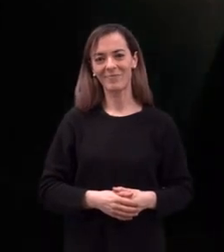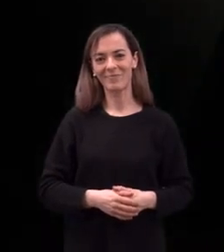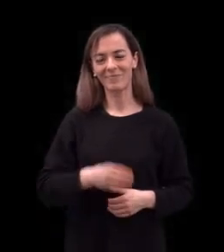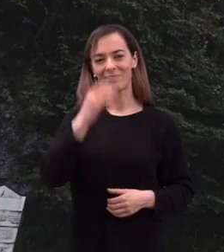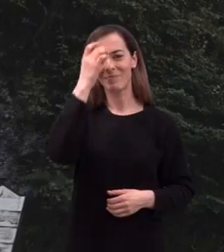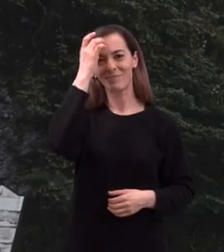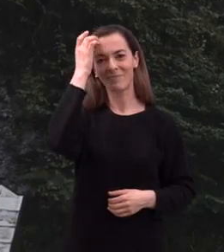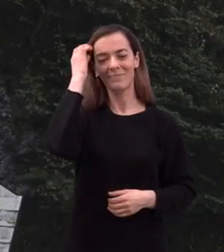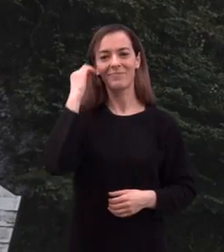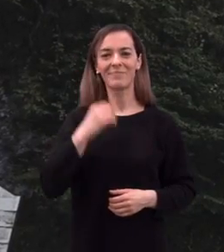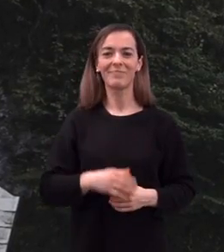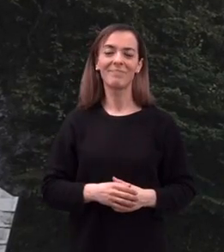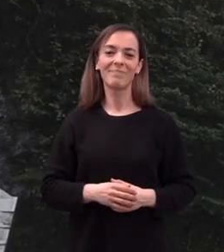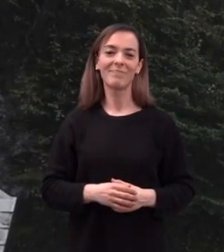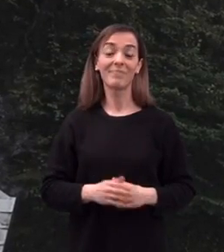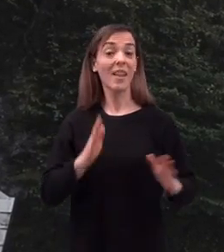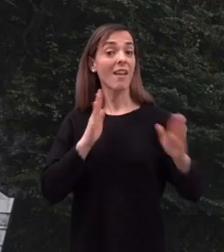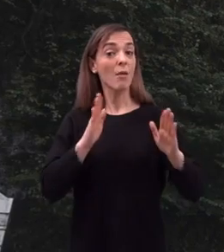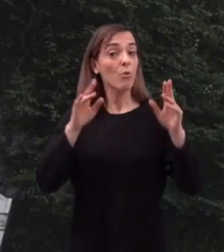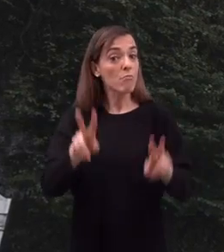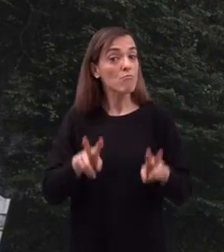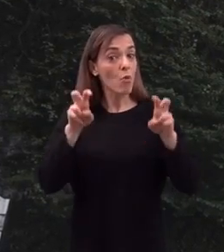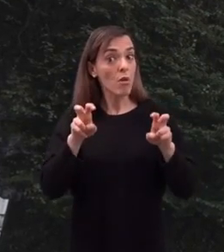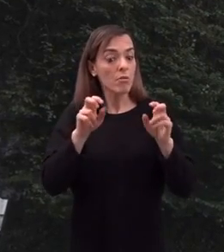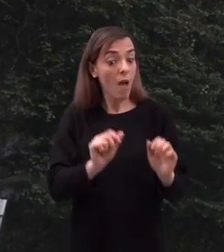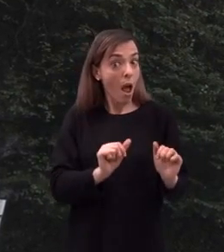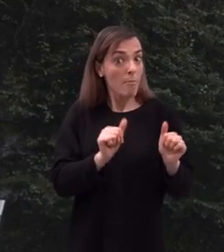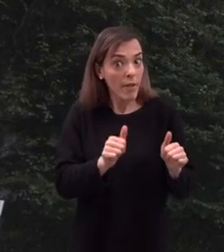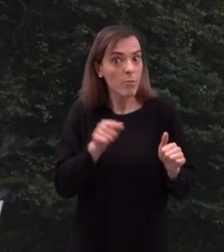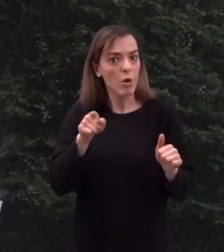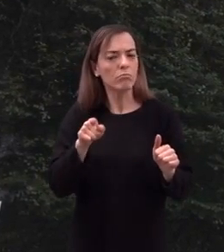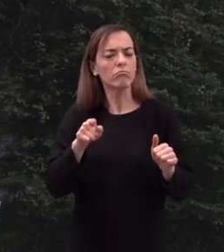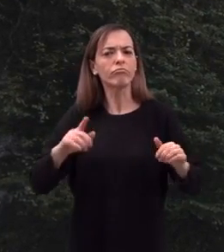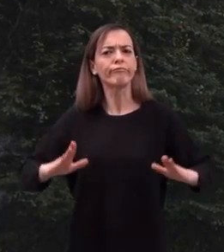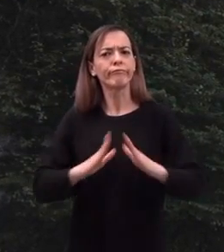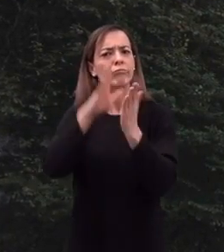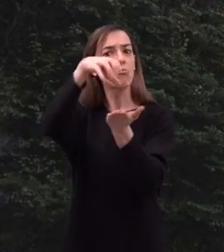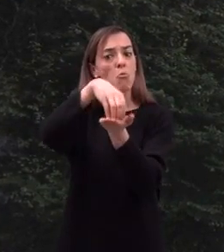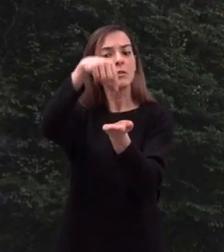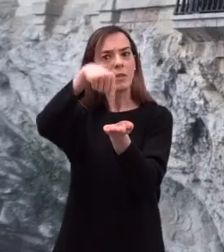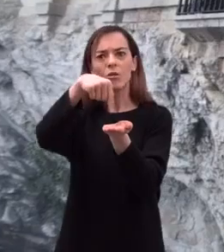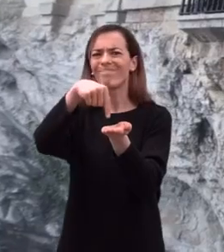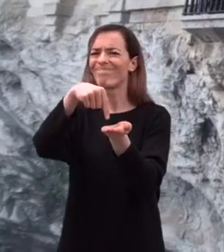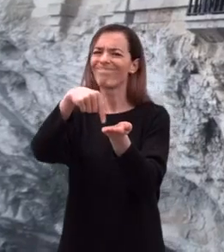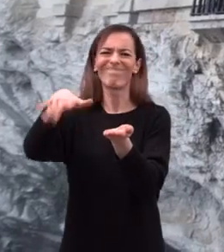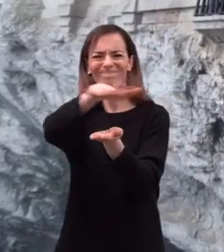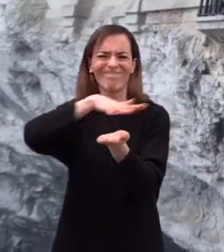En los inicios de la Edad Moderna, el santuario se caracterizaba por su pobreza y abandono.